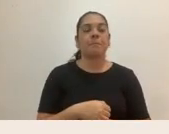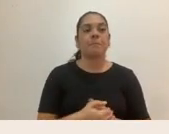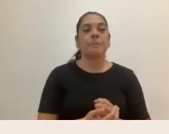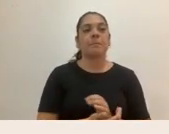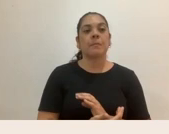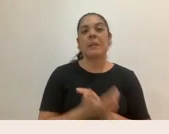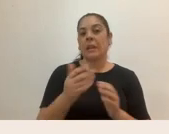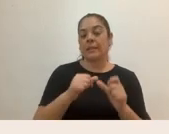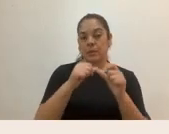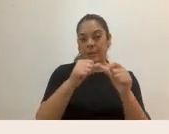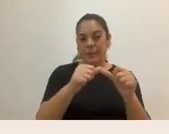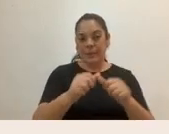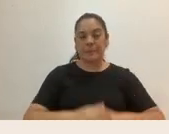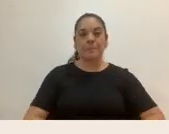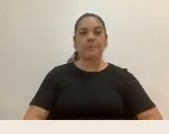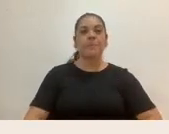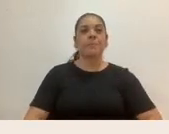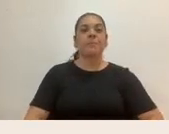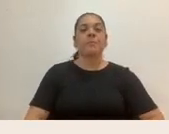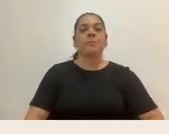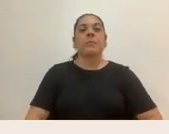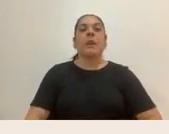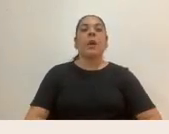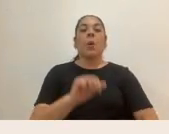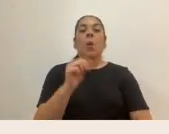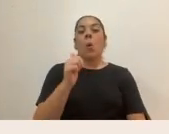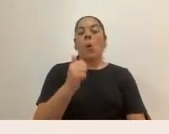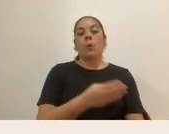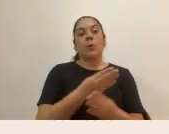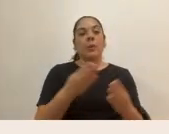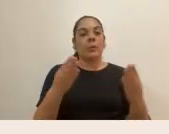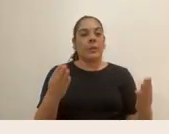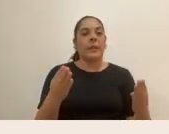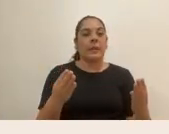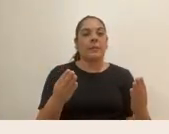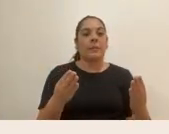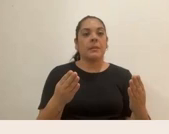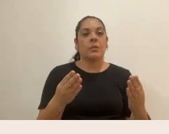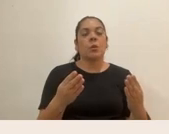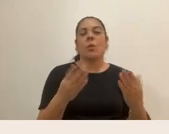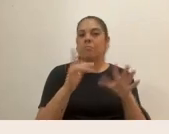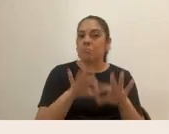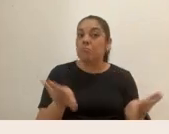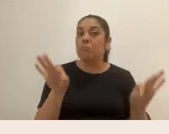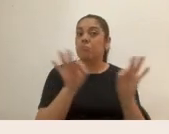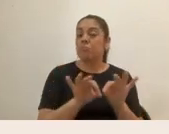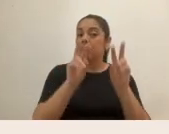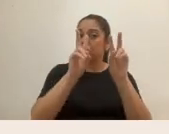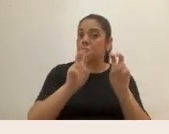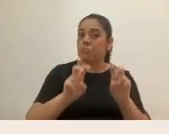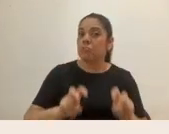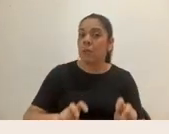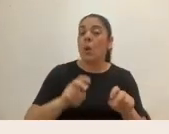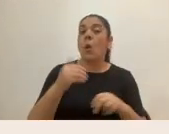Continuamos entonces. Por otro lado, otro de los elementos que resulta bien importante de analizar cuando